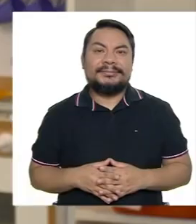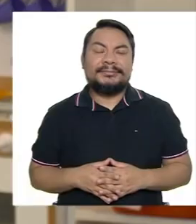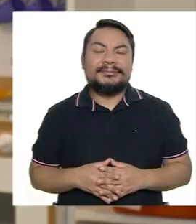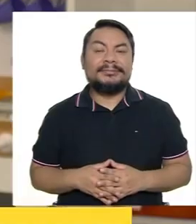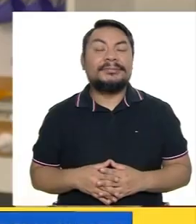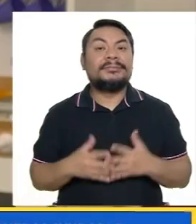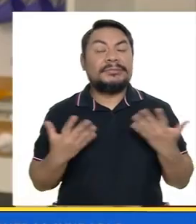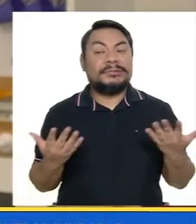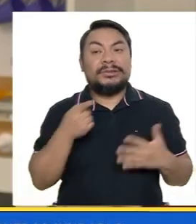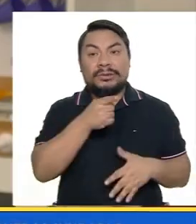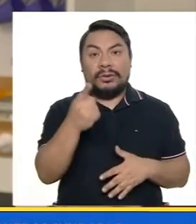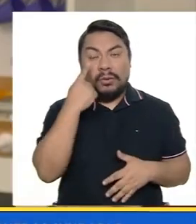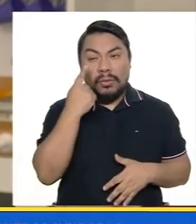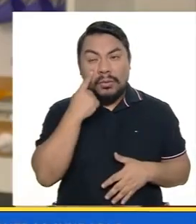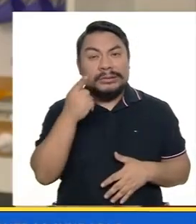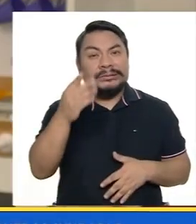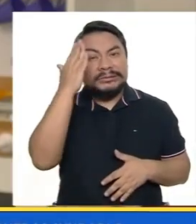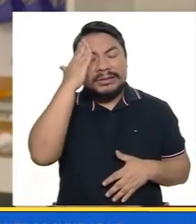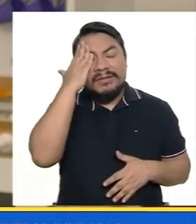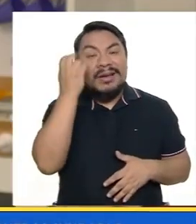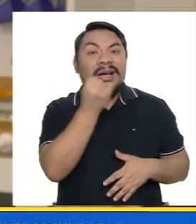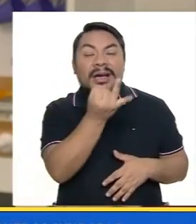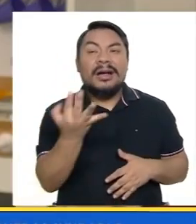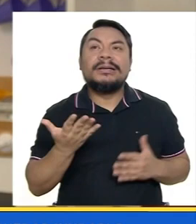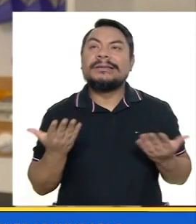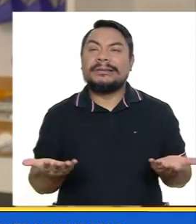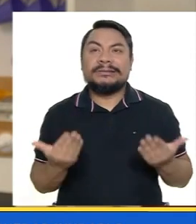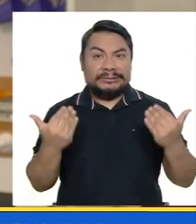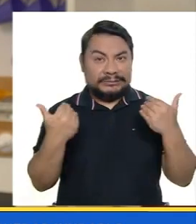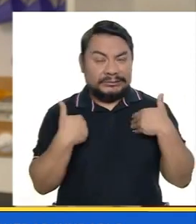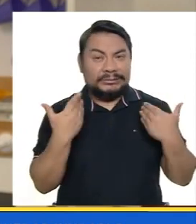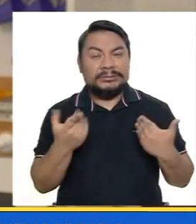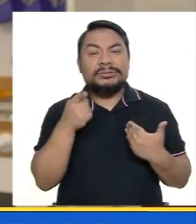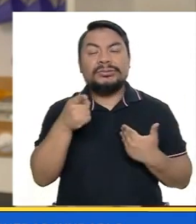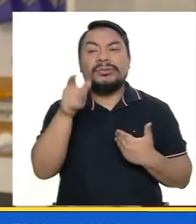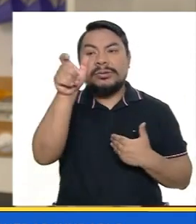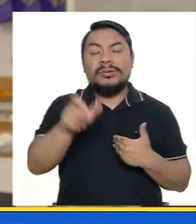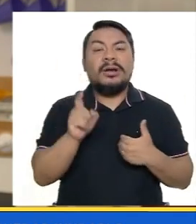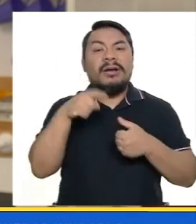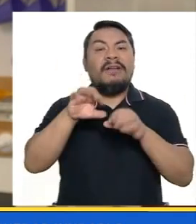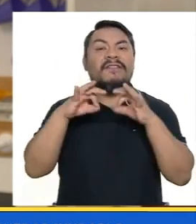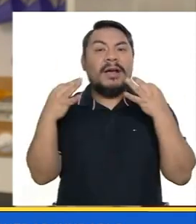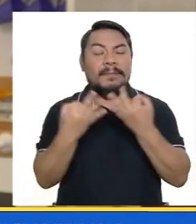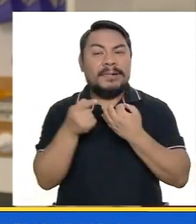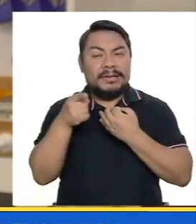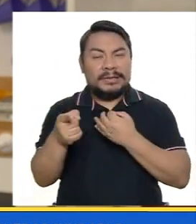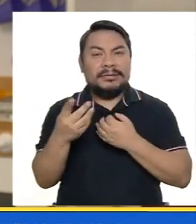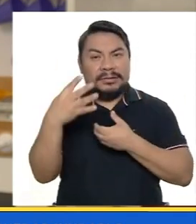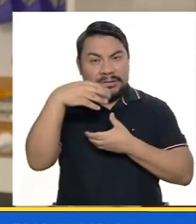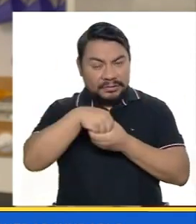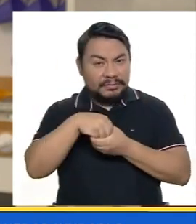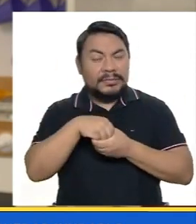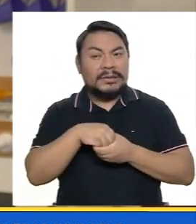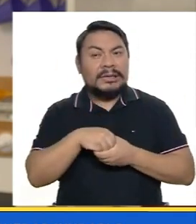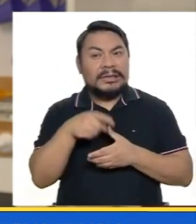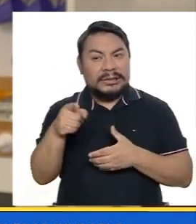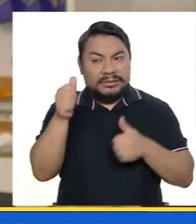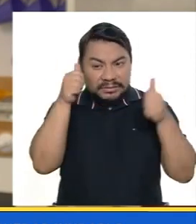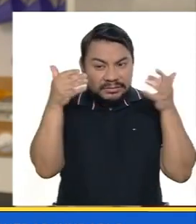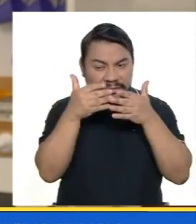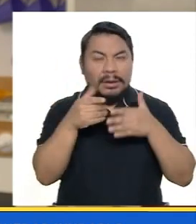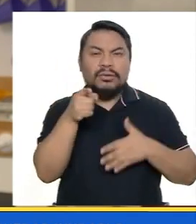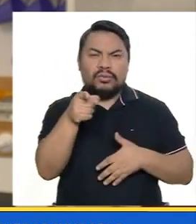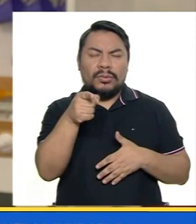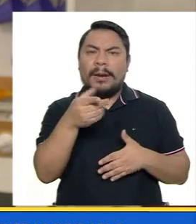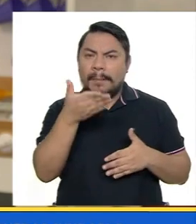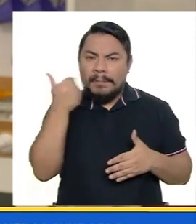Si es que conoces o sabes de alguien que tiene un miembro de su familia con este diagnóstico infórmate para